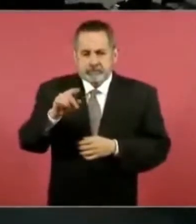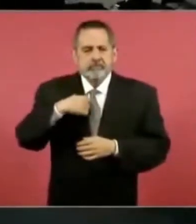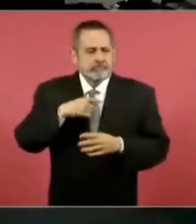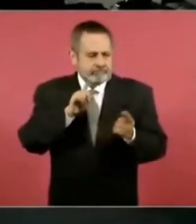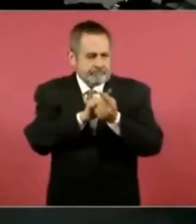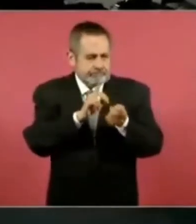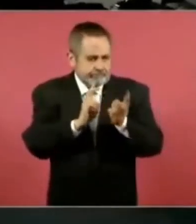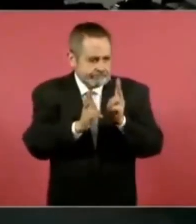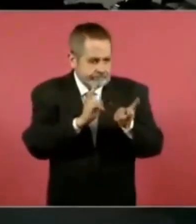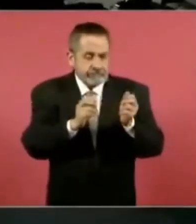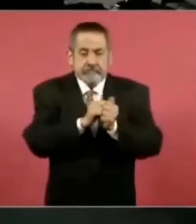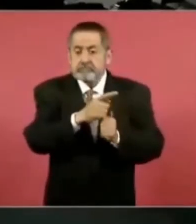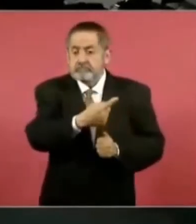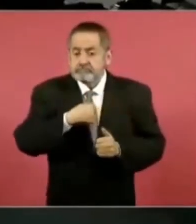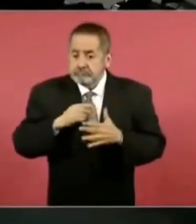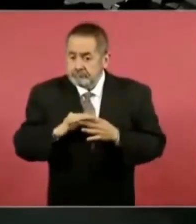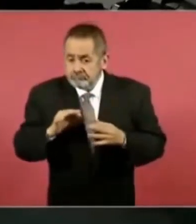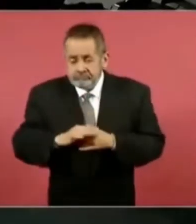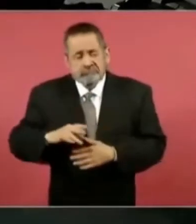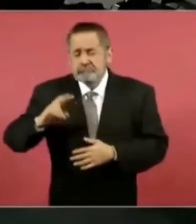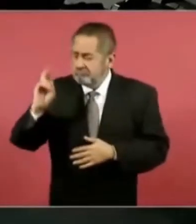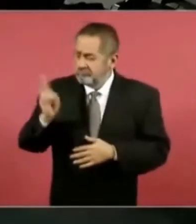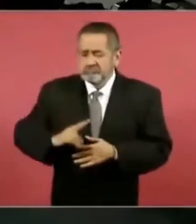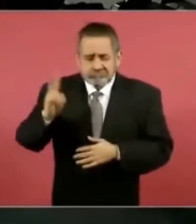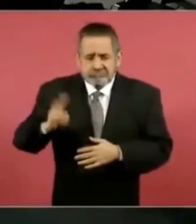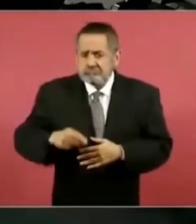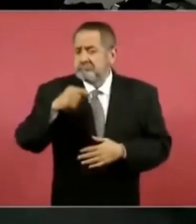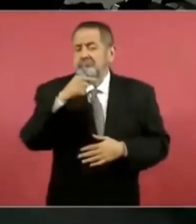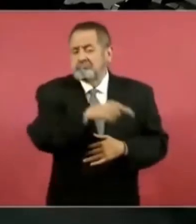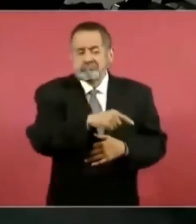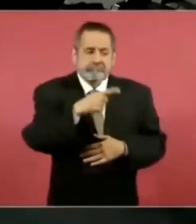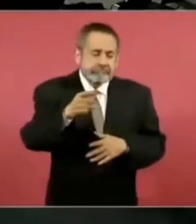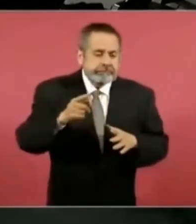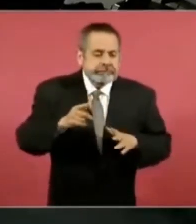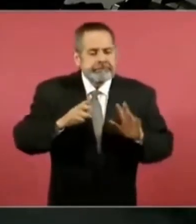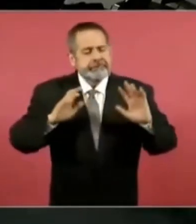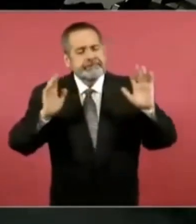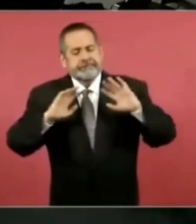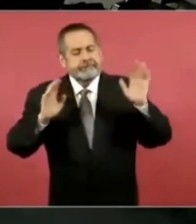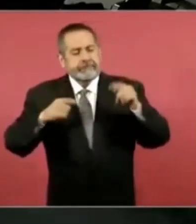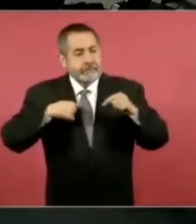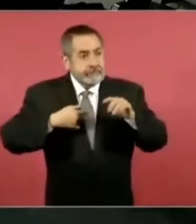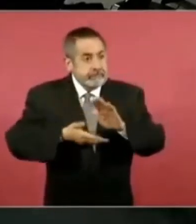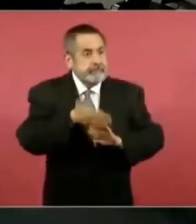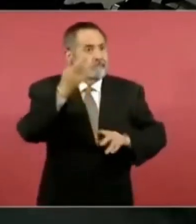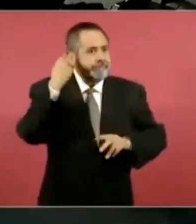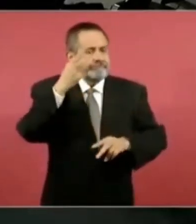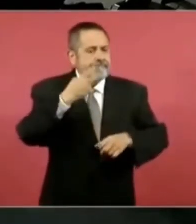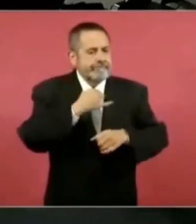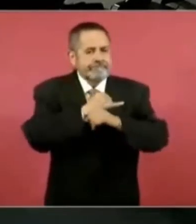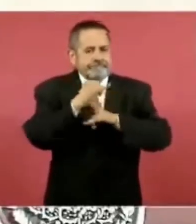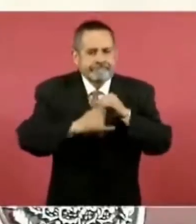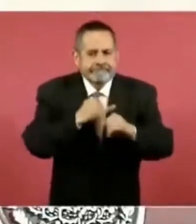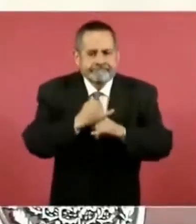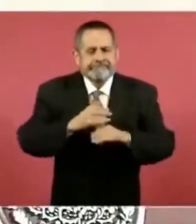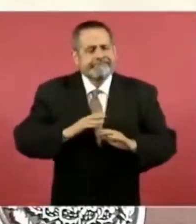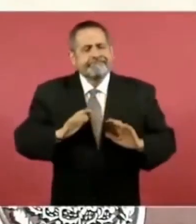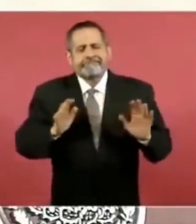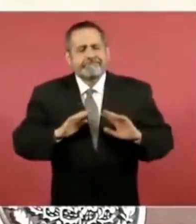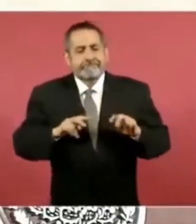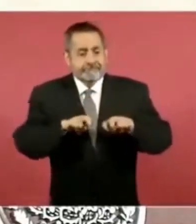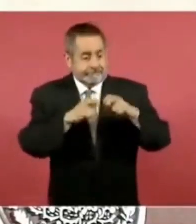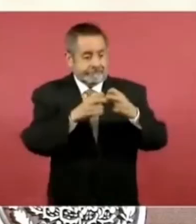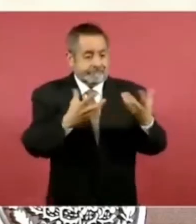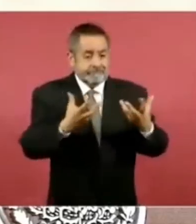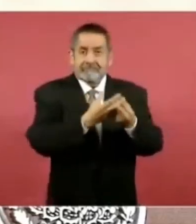me ha explicado que en efecto hubo un momento en el que ella rechazó uno de estos viajes internacionales porque el pleno se iba